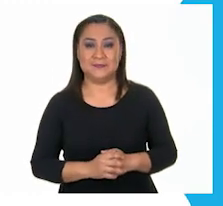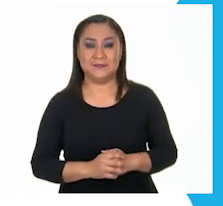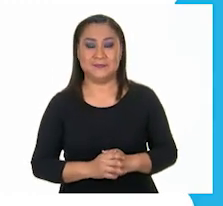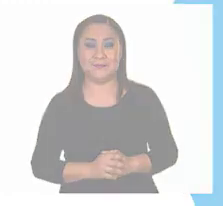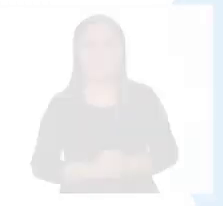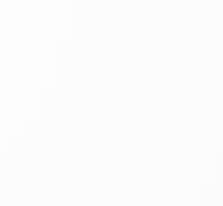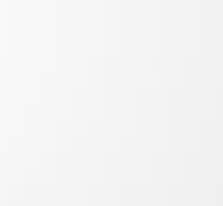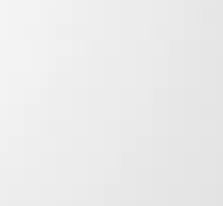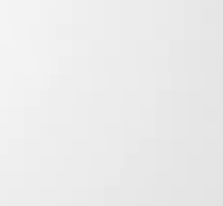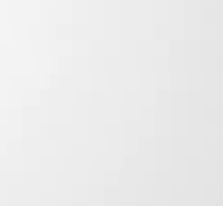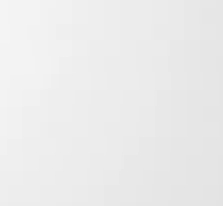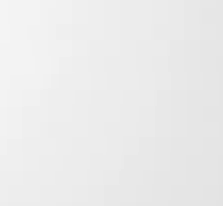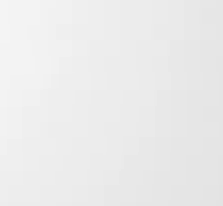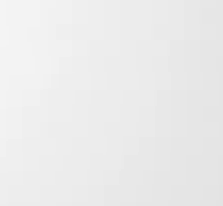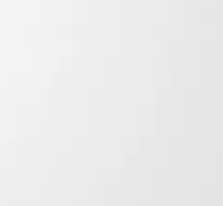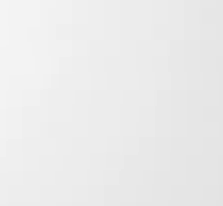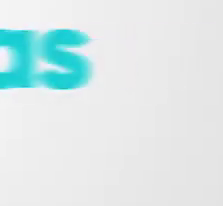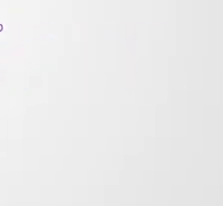.mx.